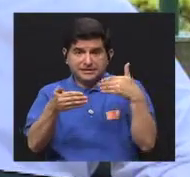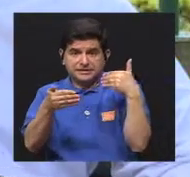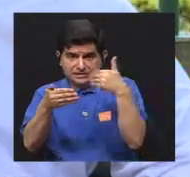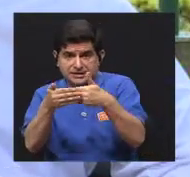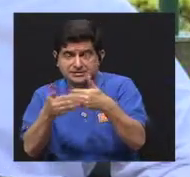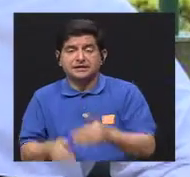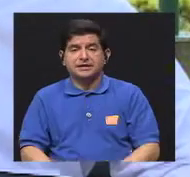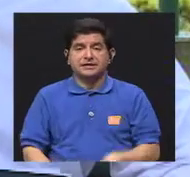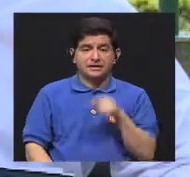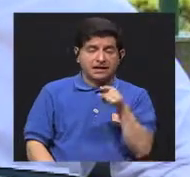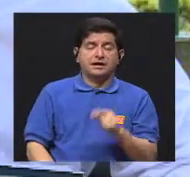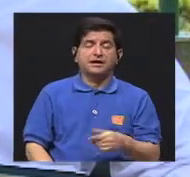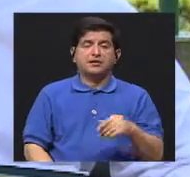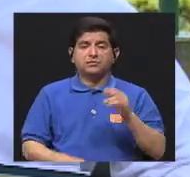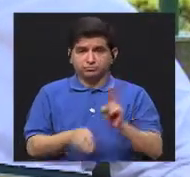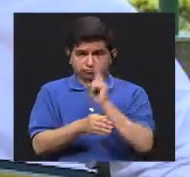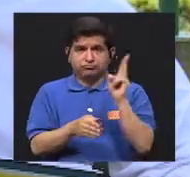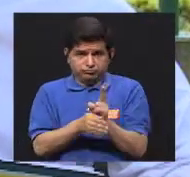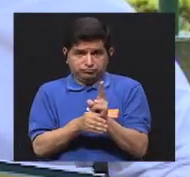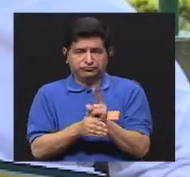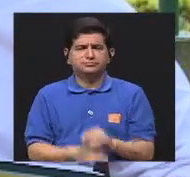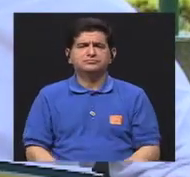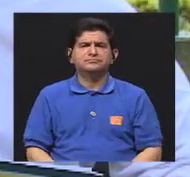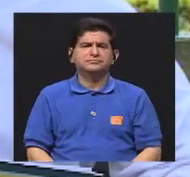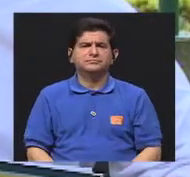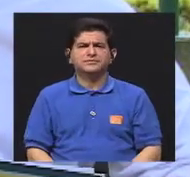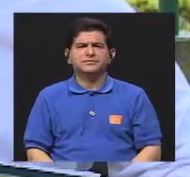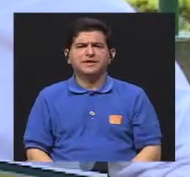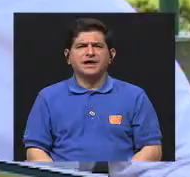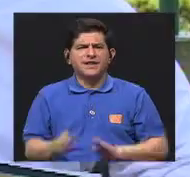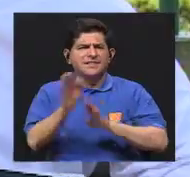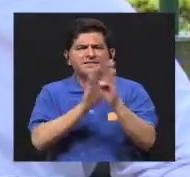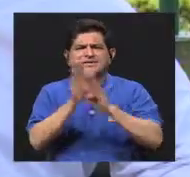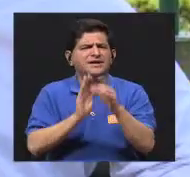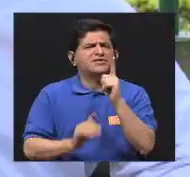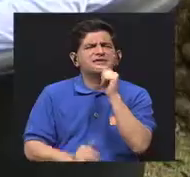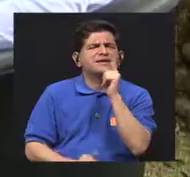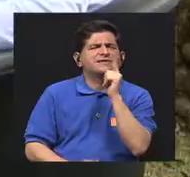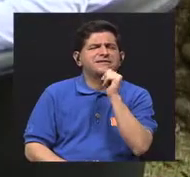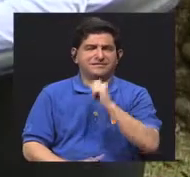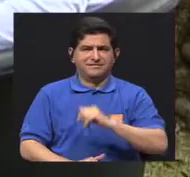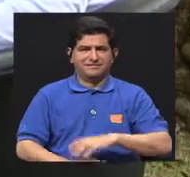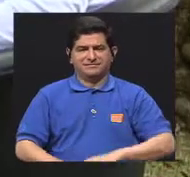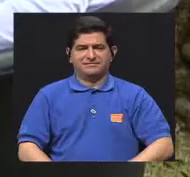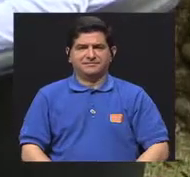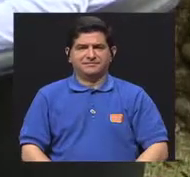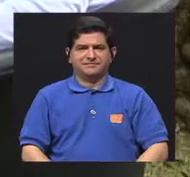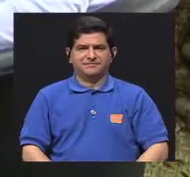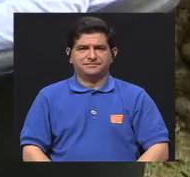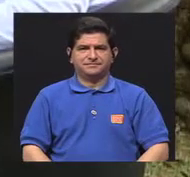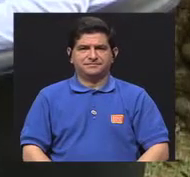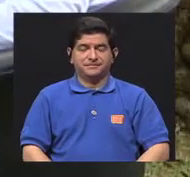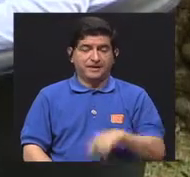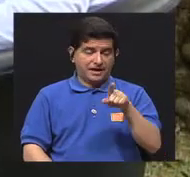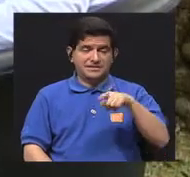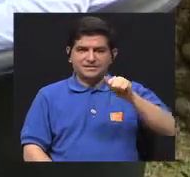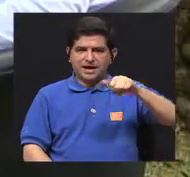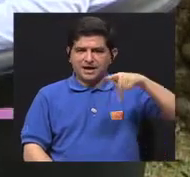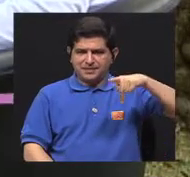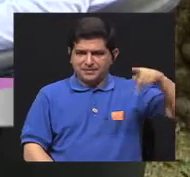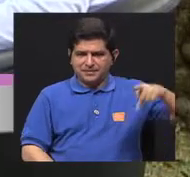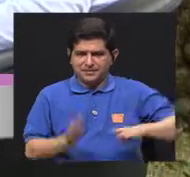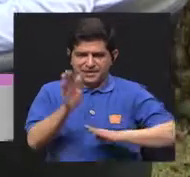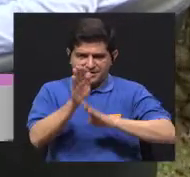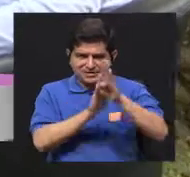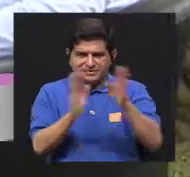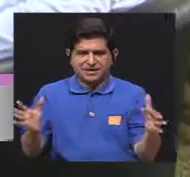poder contar con ella. Tal vez sí, conversar, ¿quién la está desarrollando? Sí, bueno, esta aplicación está